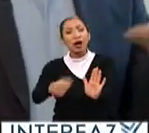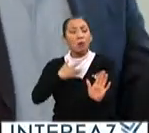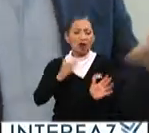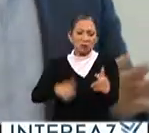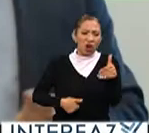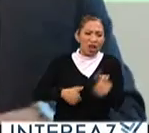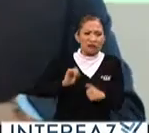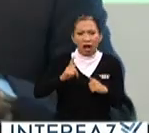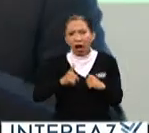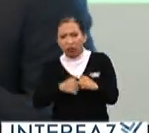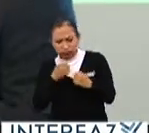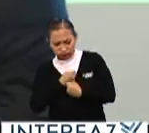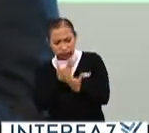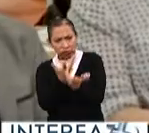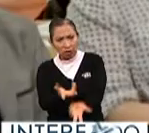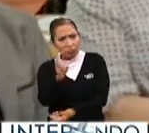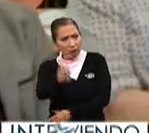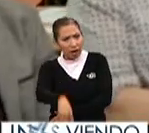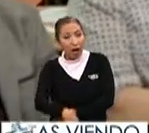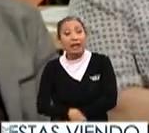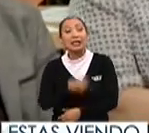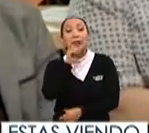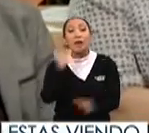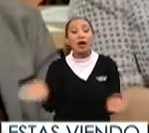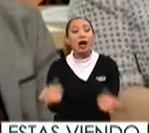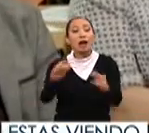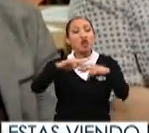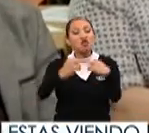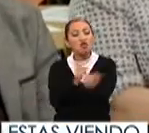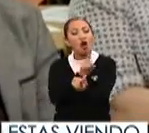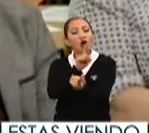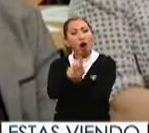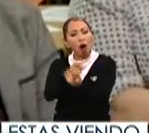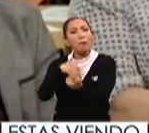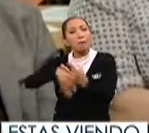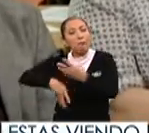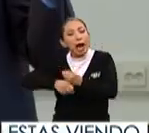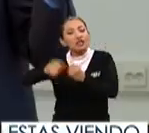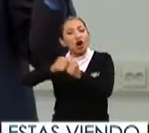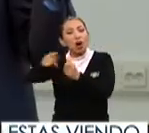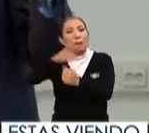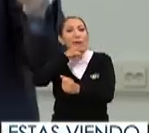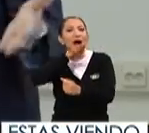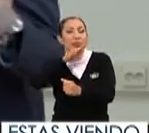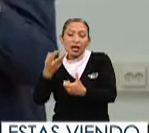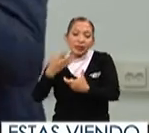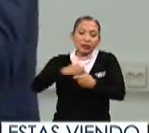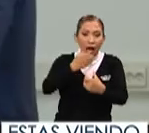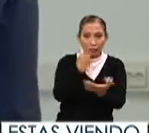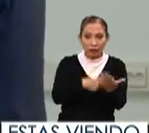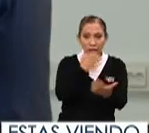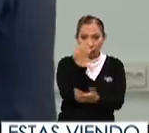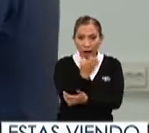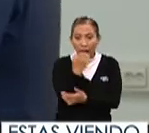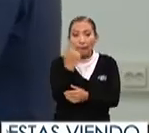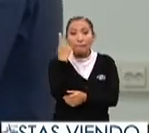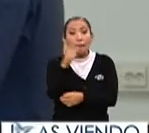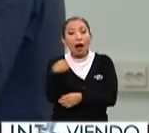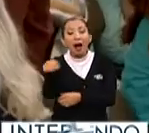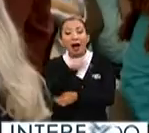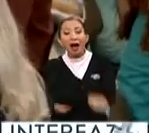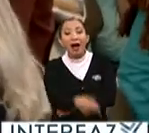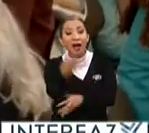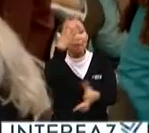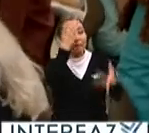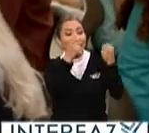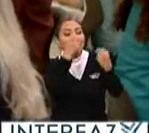de incomodidad. Además se fomentan reuniones complementarias con los padres en la escuela, de manera que el